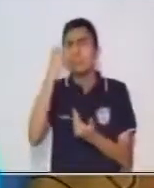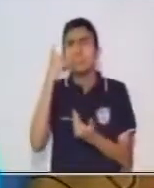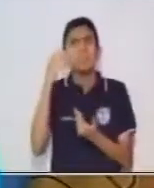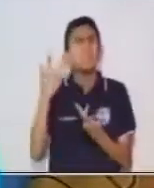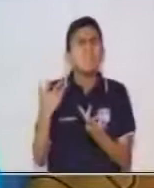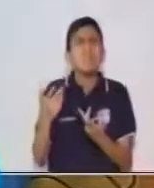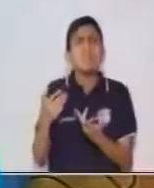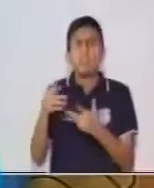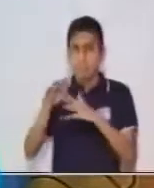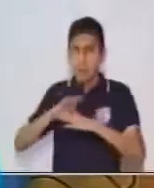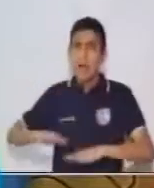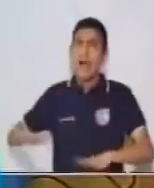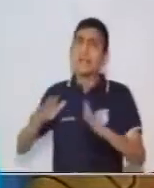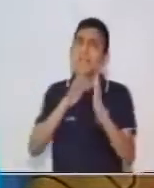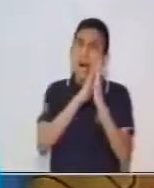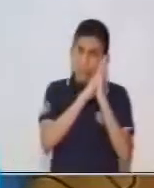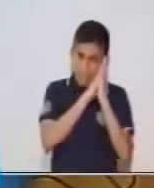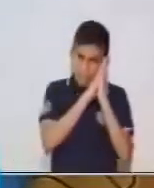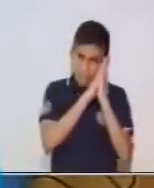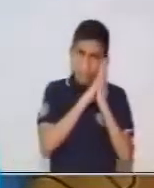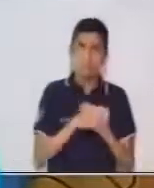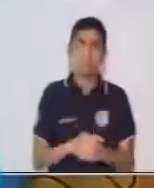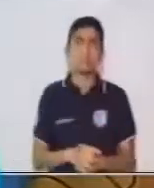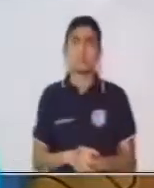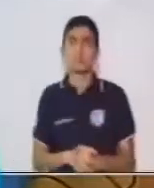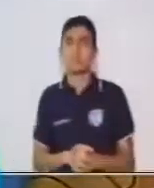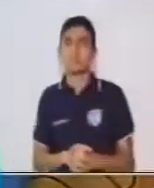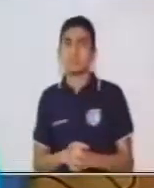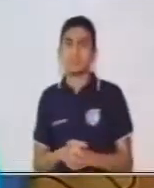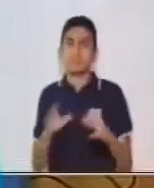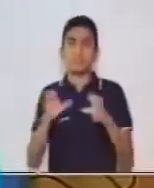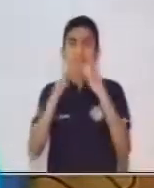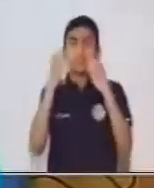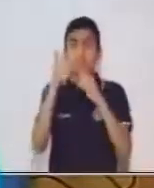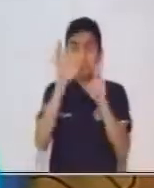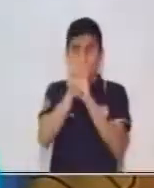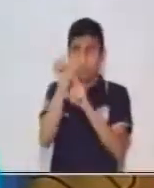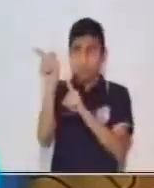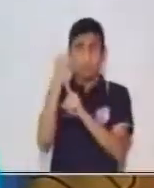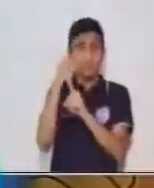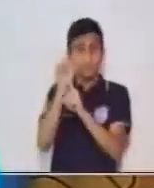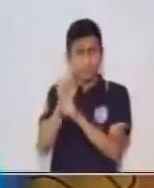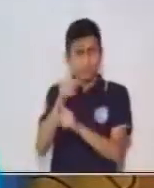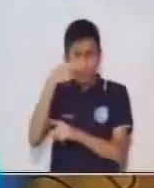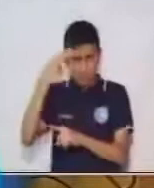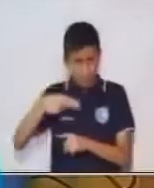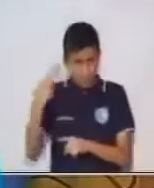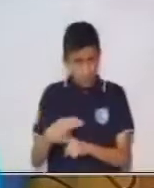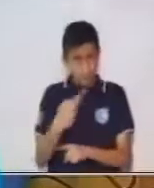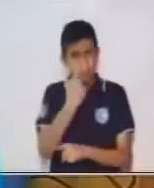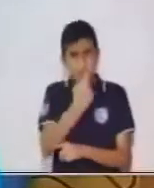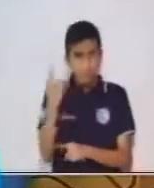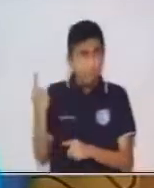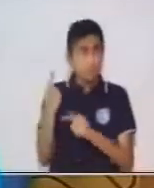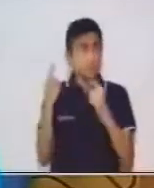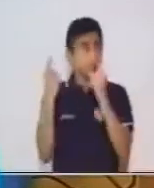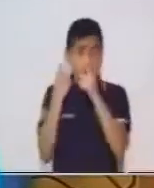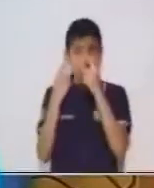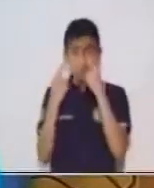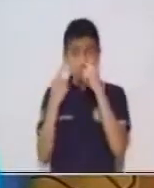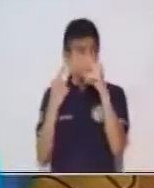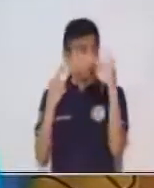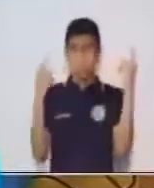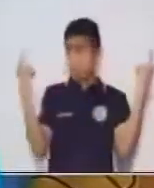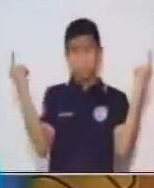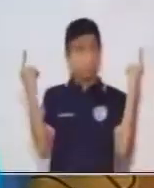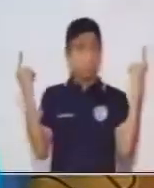Las camas. Entonces tenemos lo mismo en cada proposición.